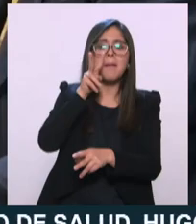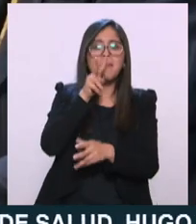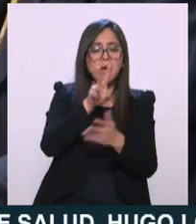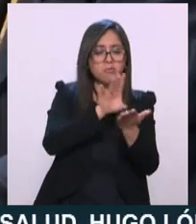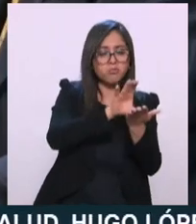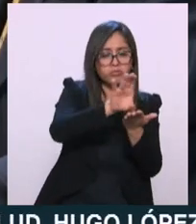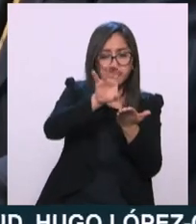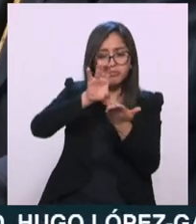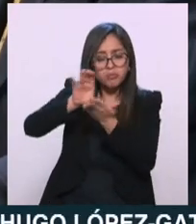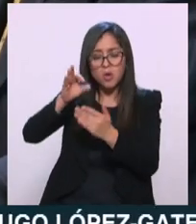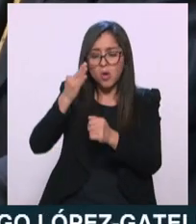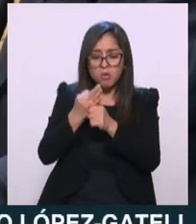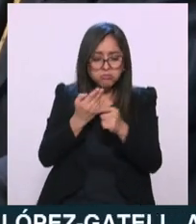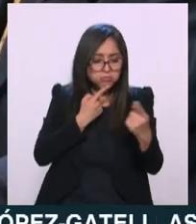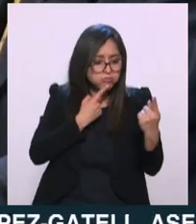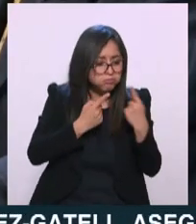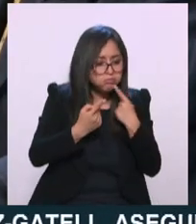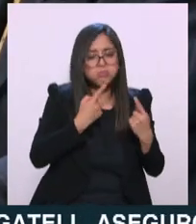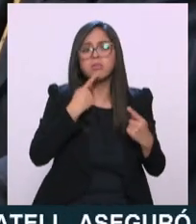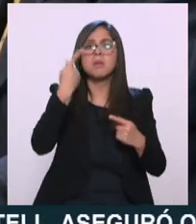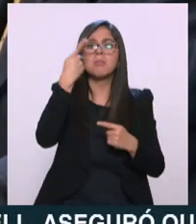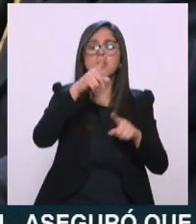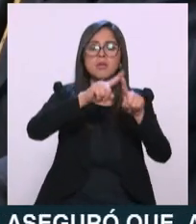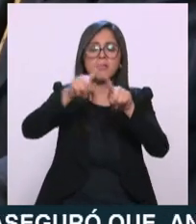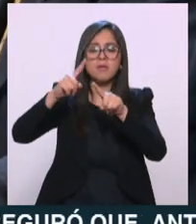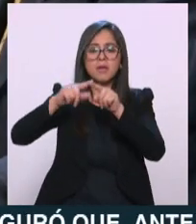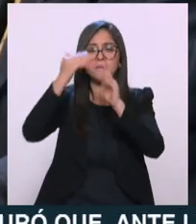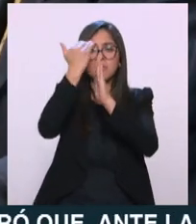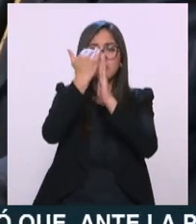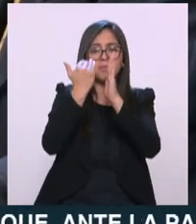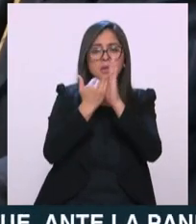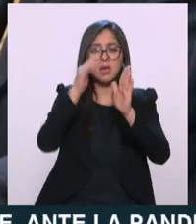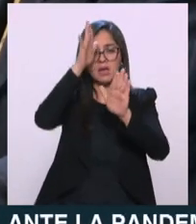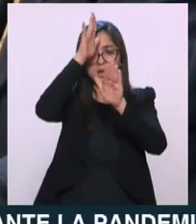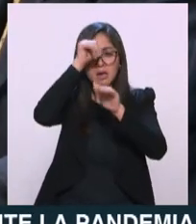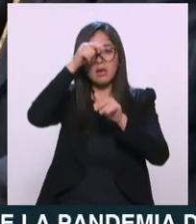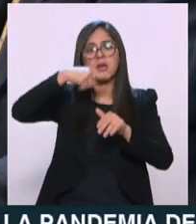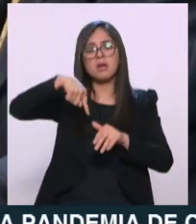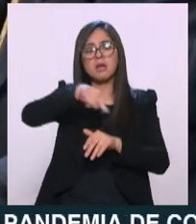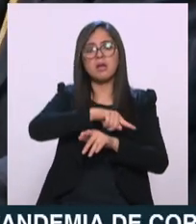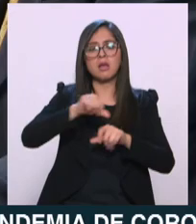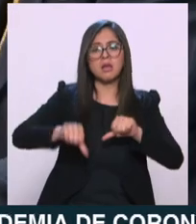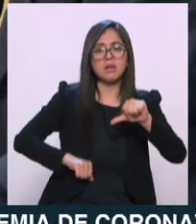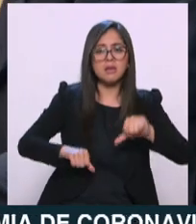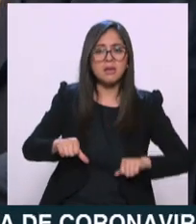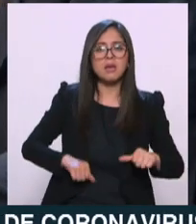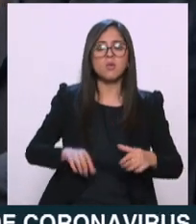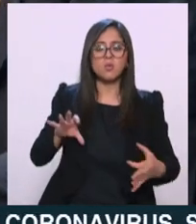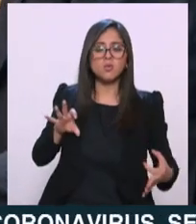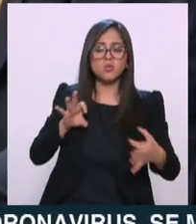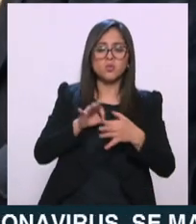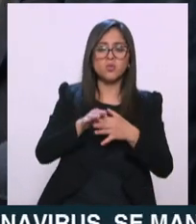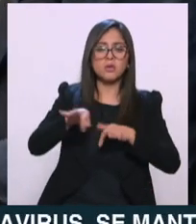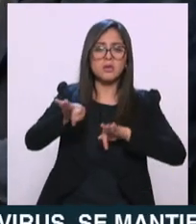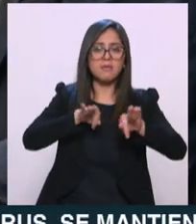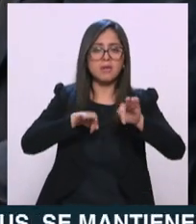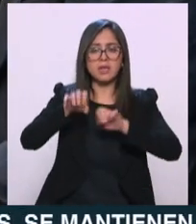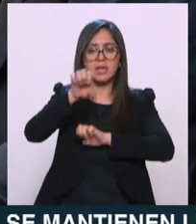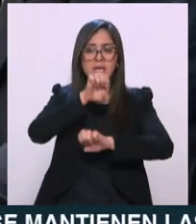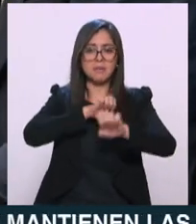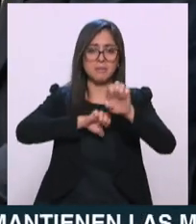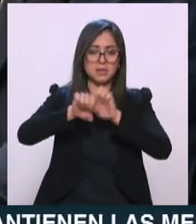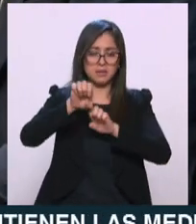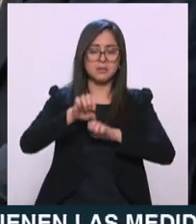bien pensada en torno a una agenda de Estado acordada con el sector empresarial hay mucho